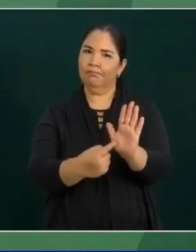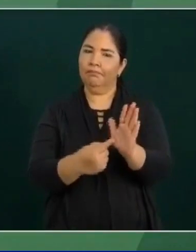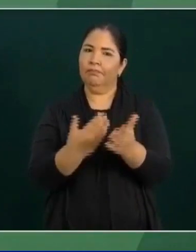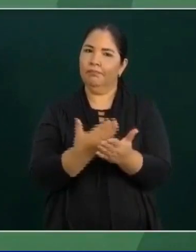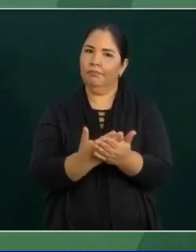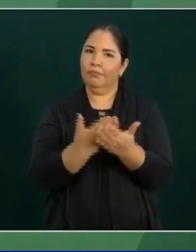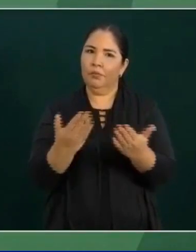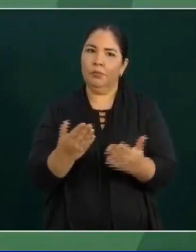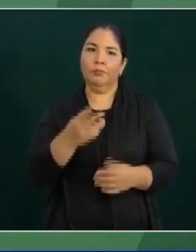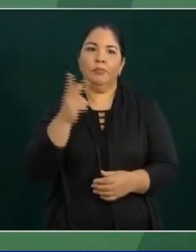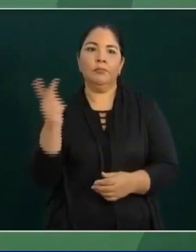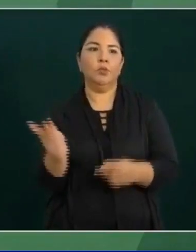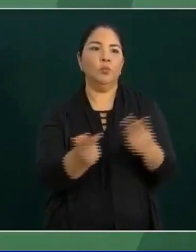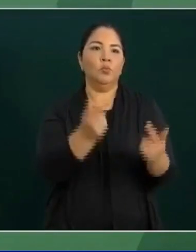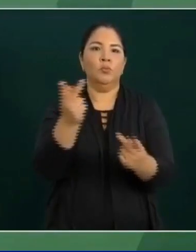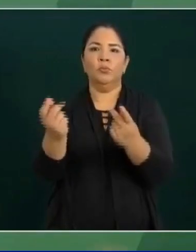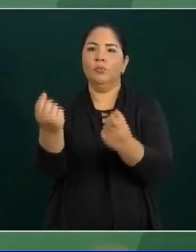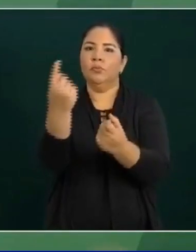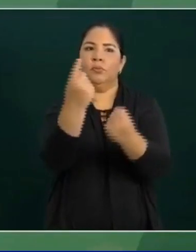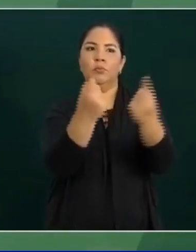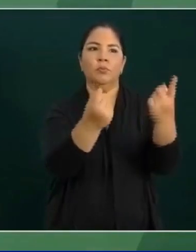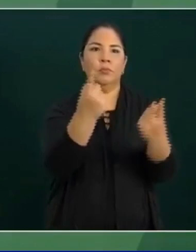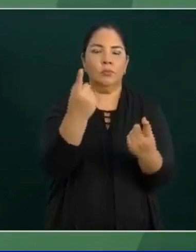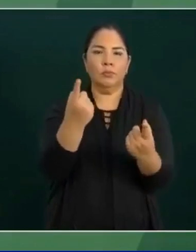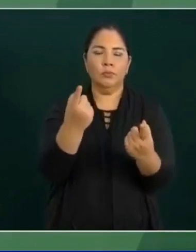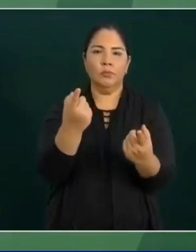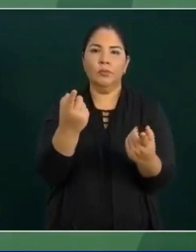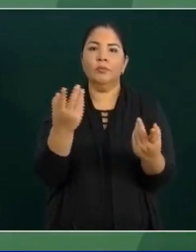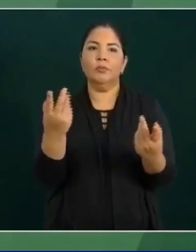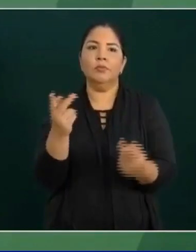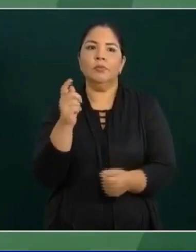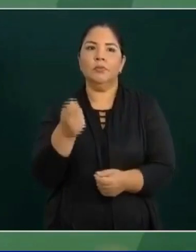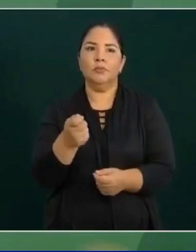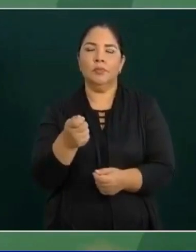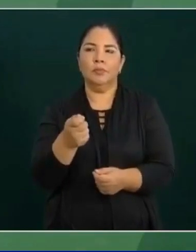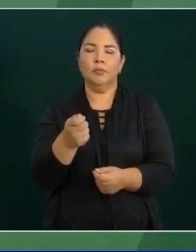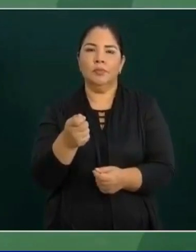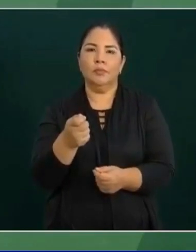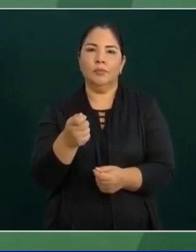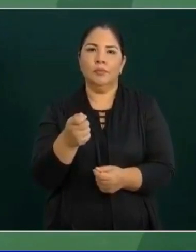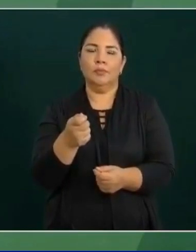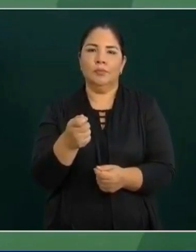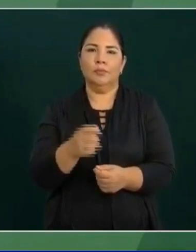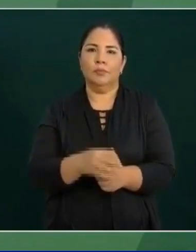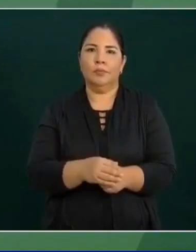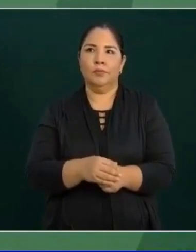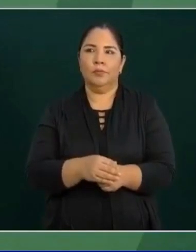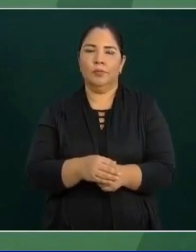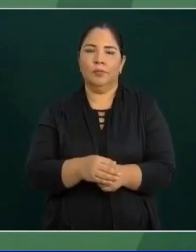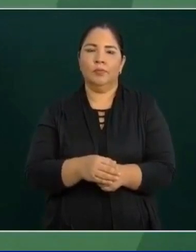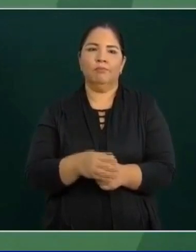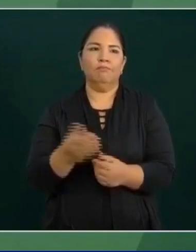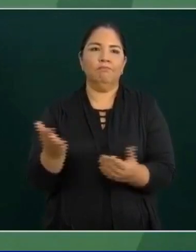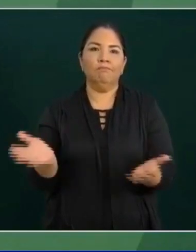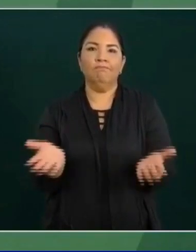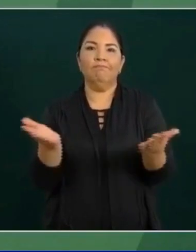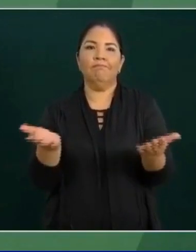para las preguntas. Vamos a la Limón,